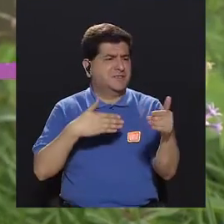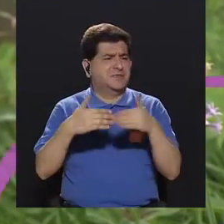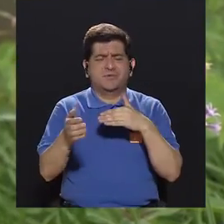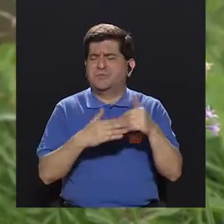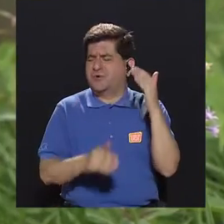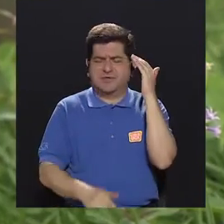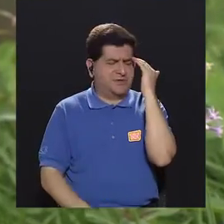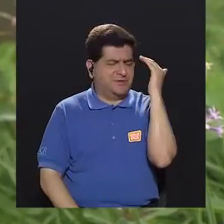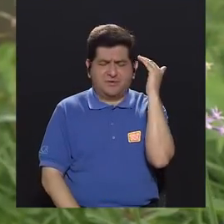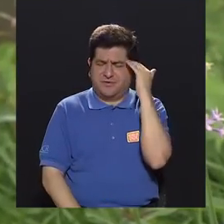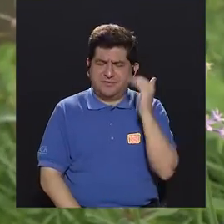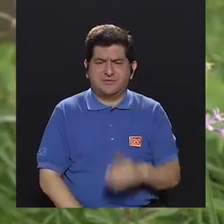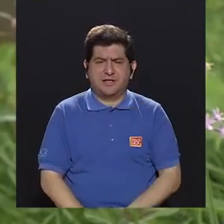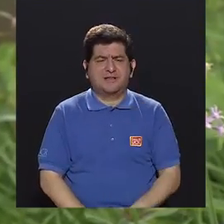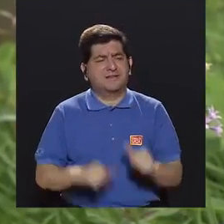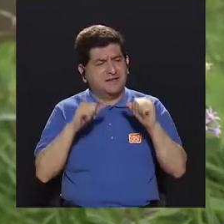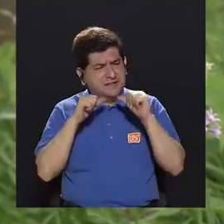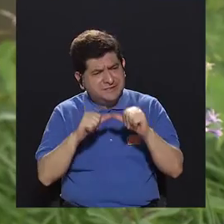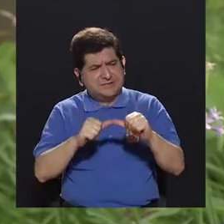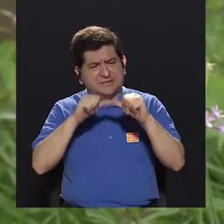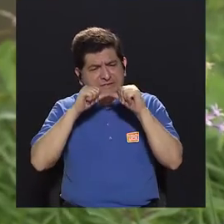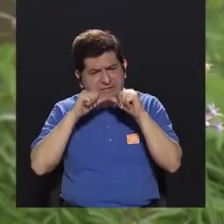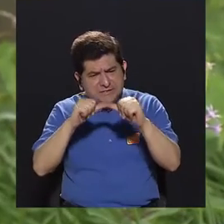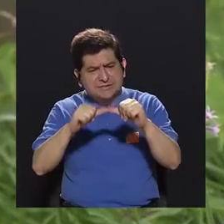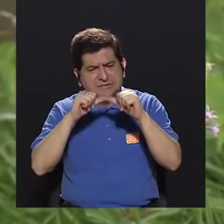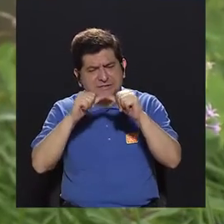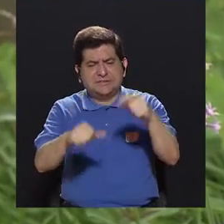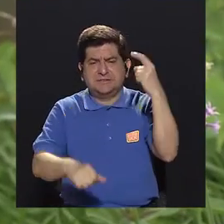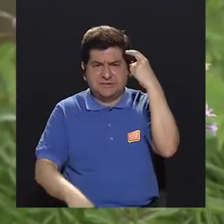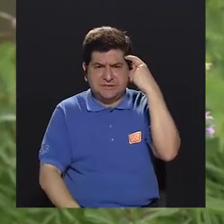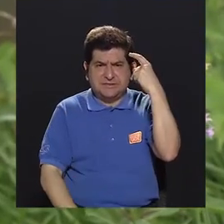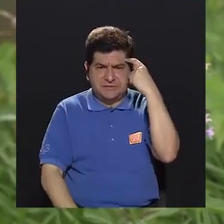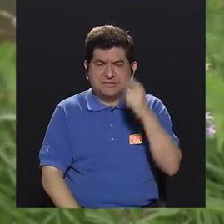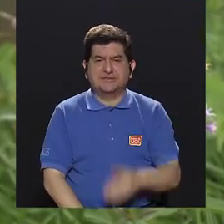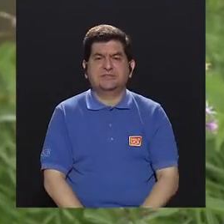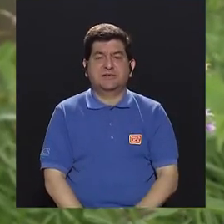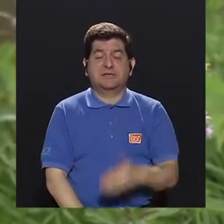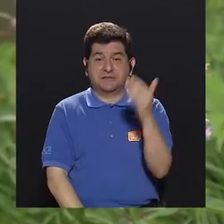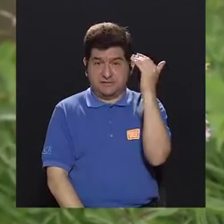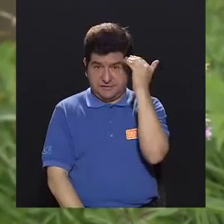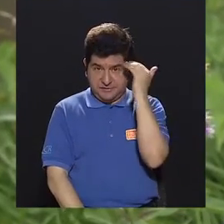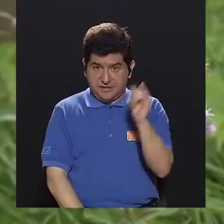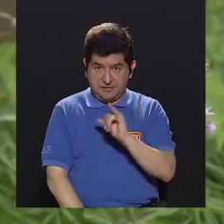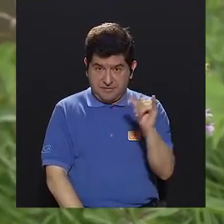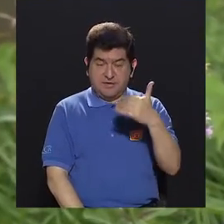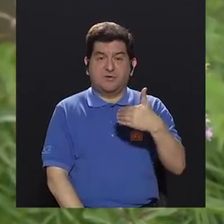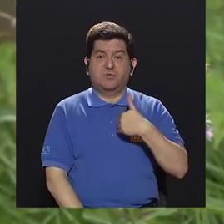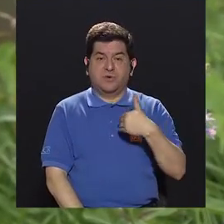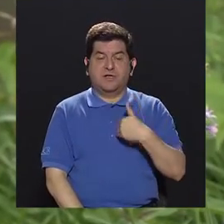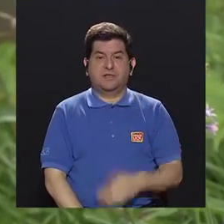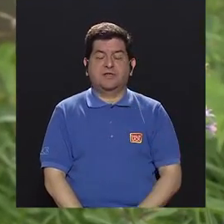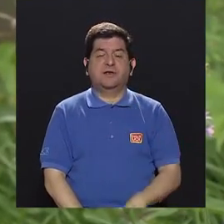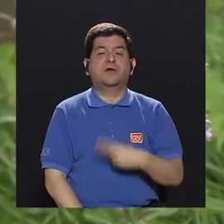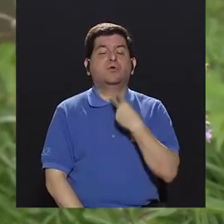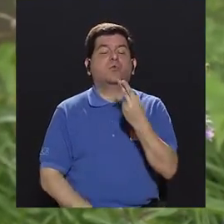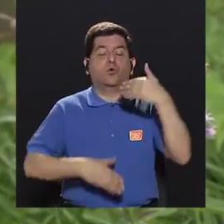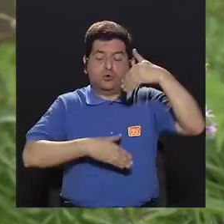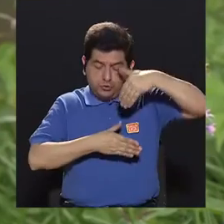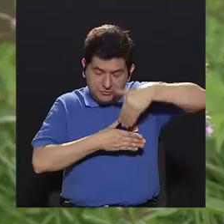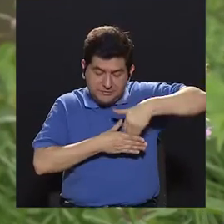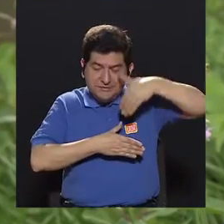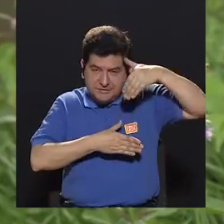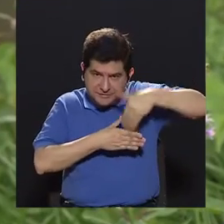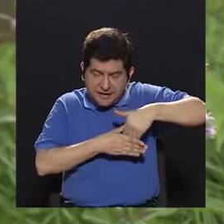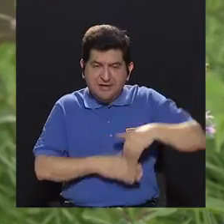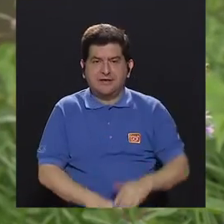sea de manera inconsciente, están constantes en nuestro pensamiento porque sabemos que también tenemos una voz interior que siempre